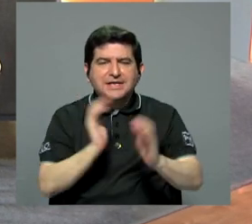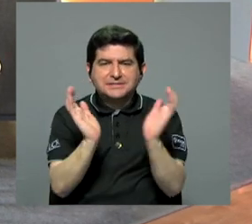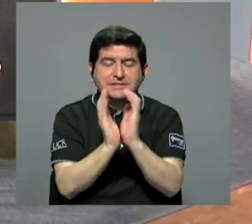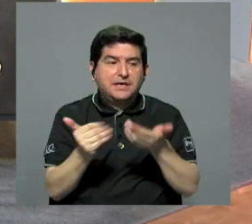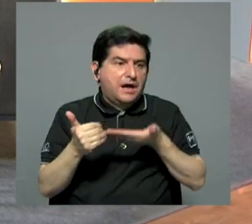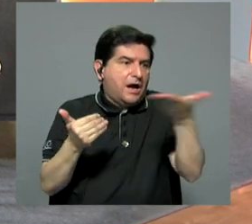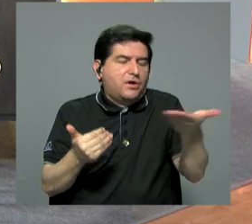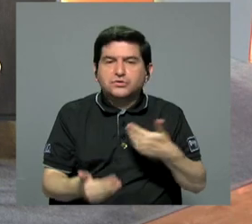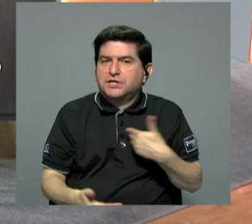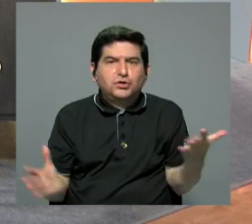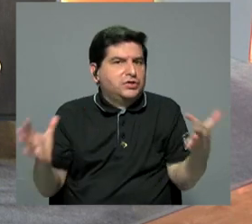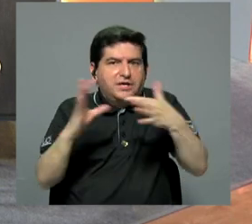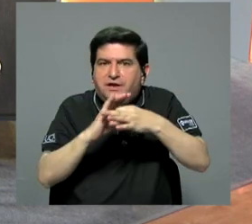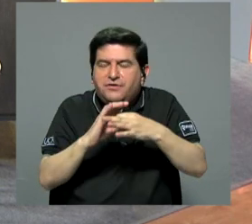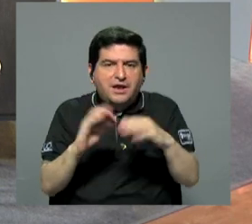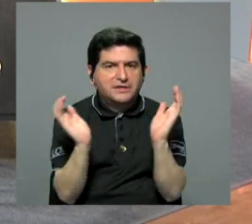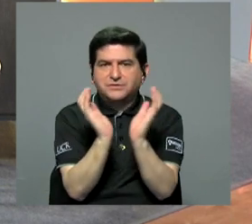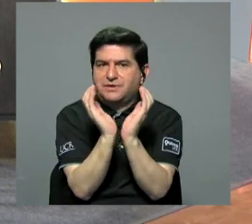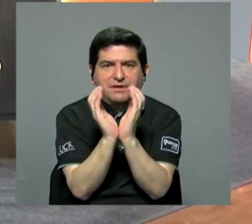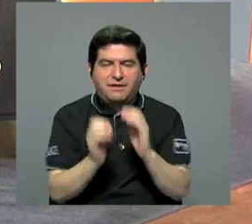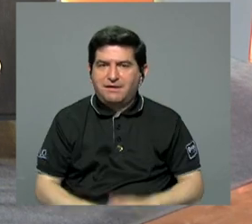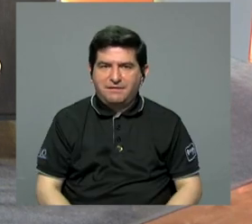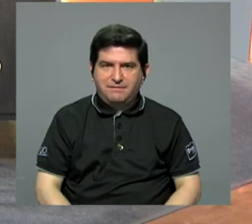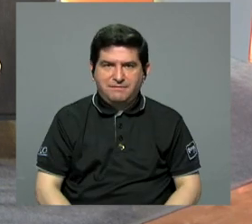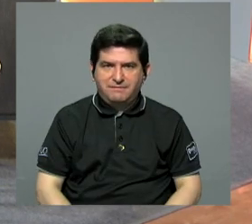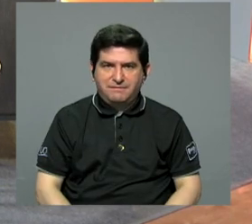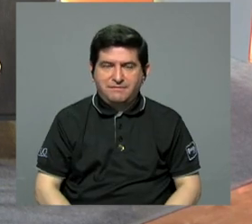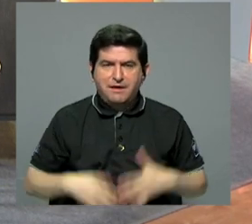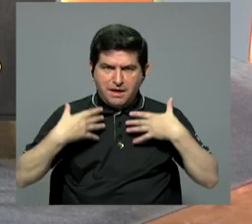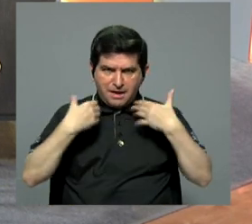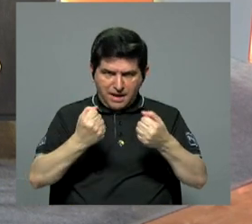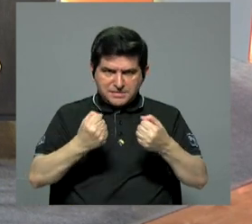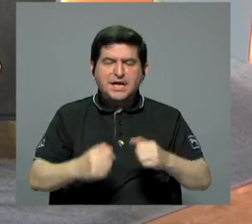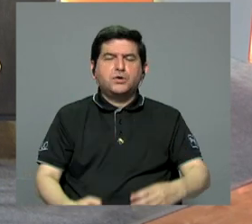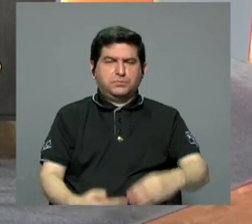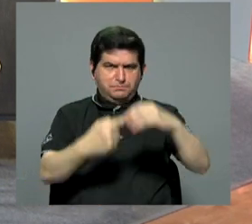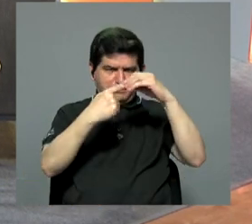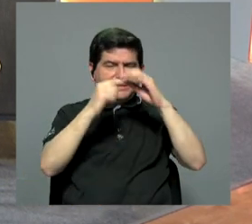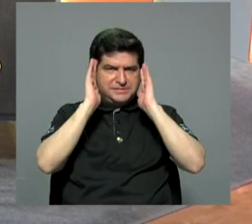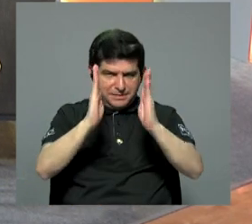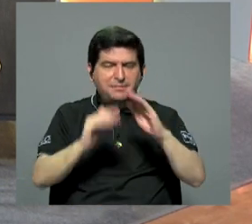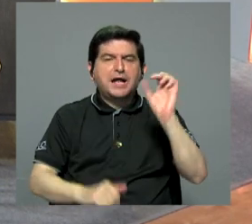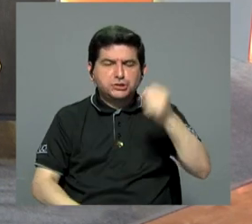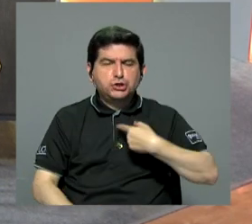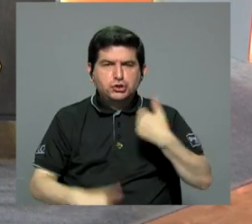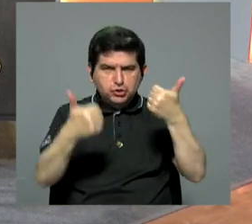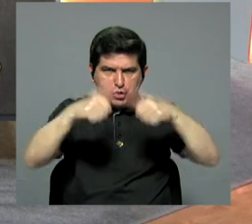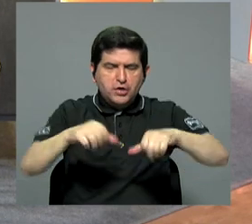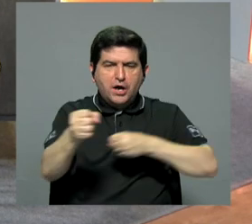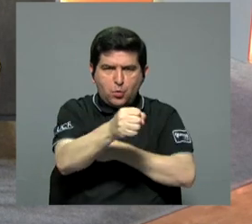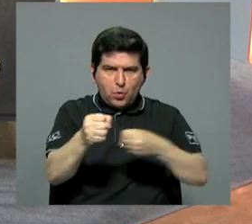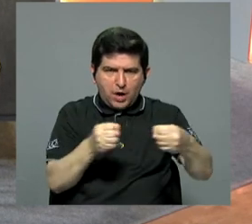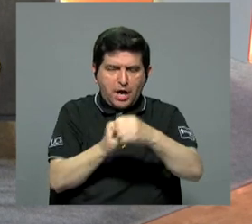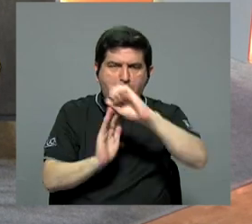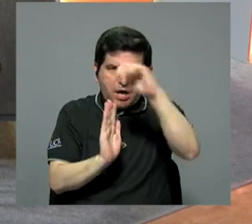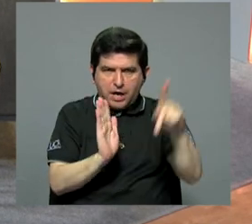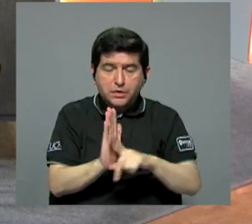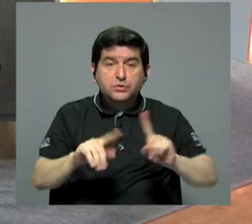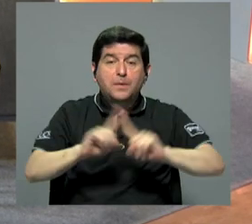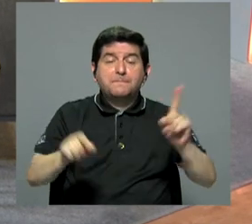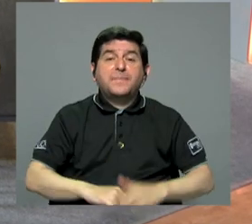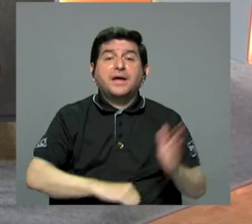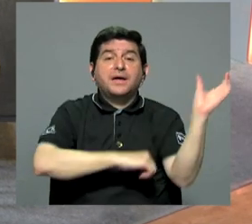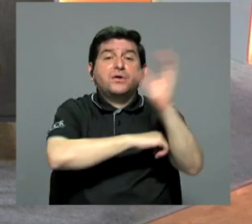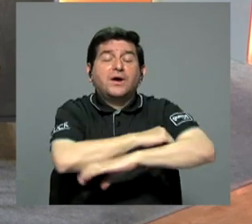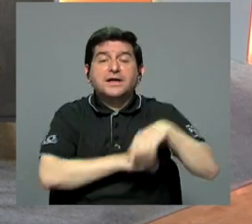cosas que no tienen nada que ver con la caja. Ciertamente la salud está prioritaria y en eso estoy de acuerdo con la sala constitucional. Pero a quien debe